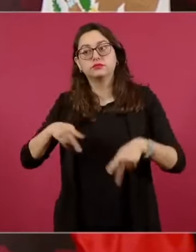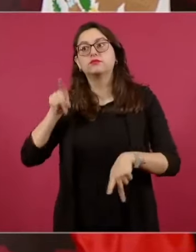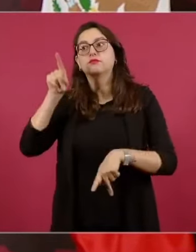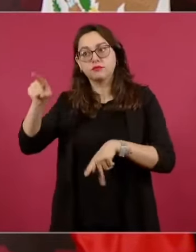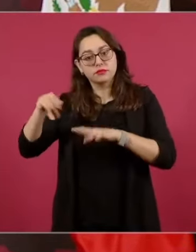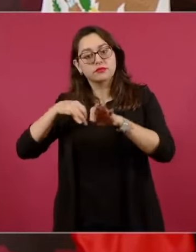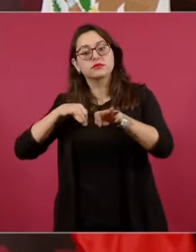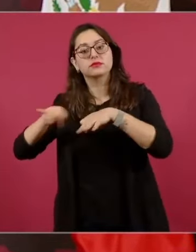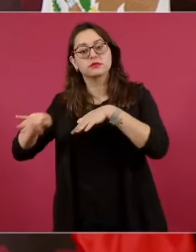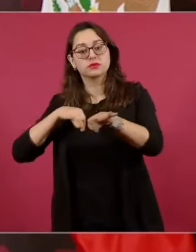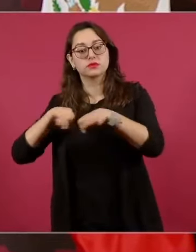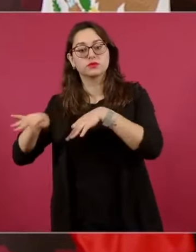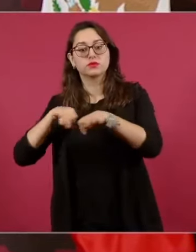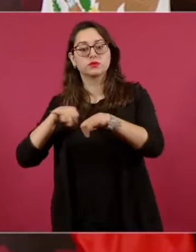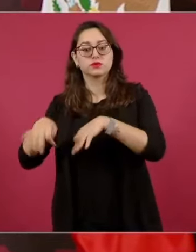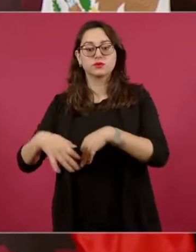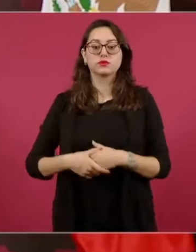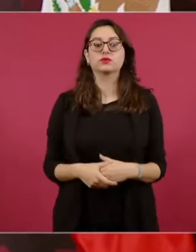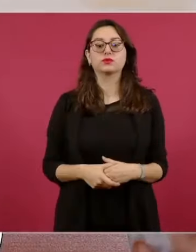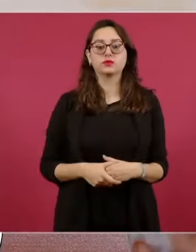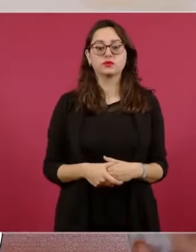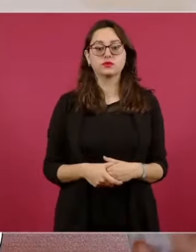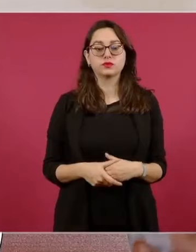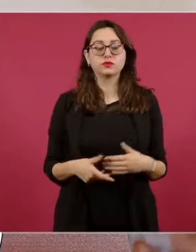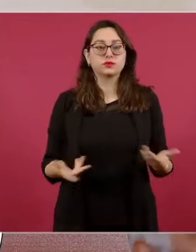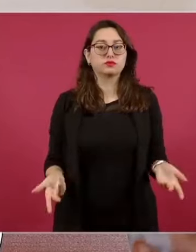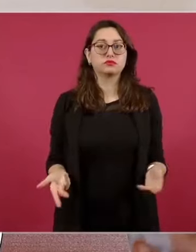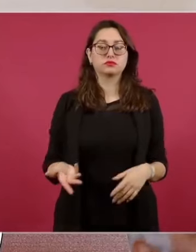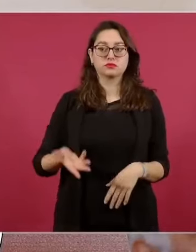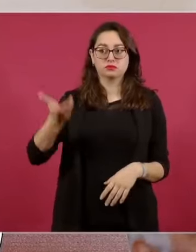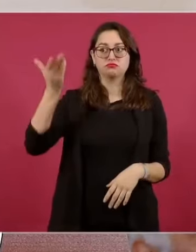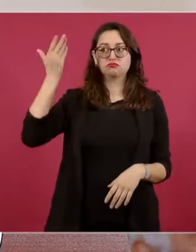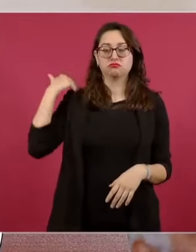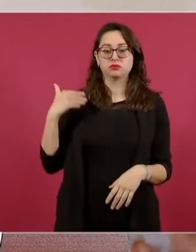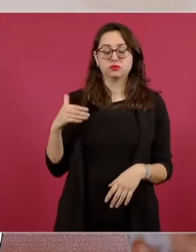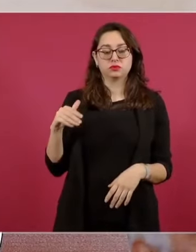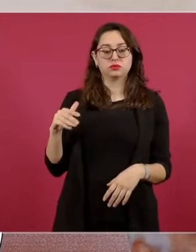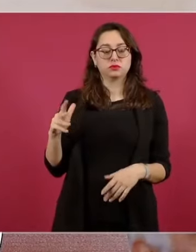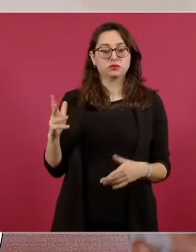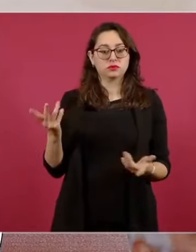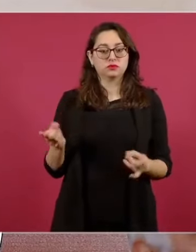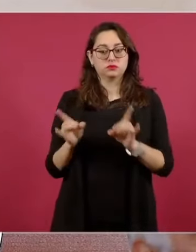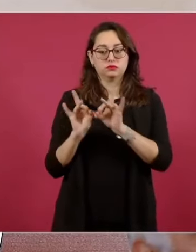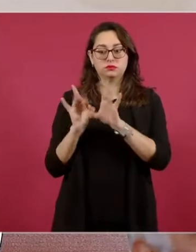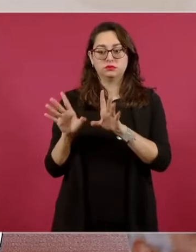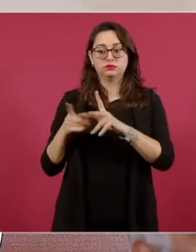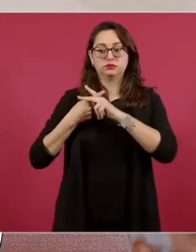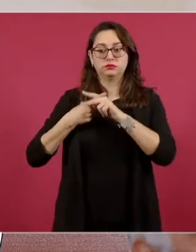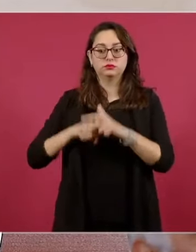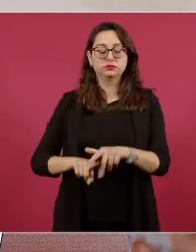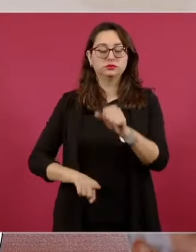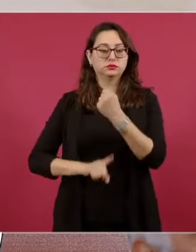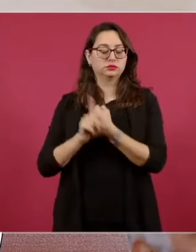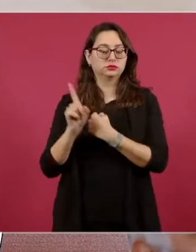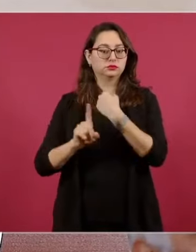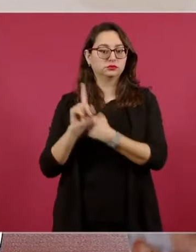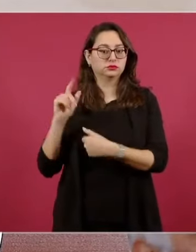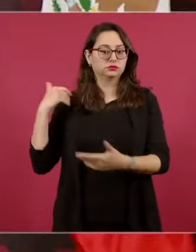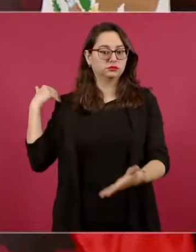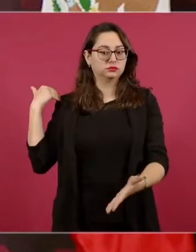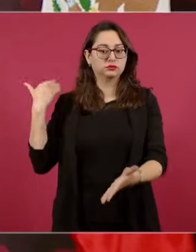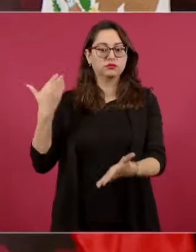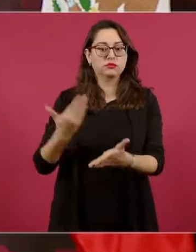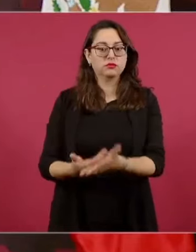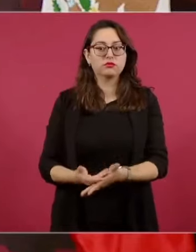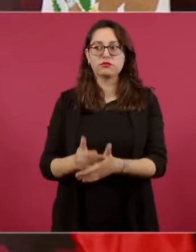desde que se padeció de este huracán